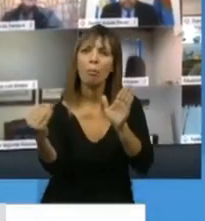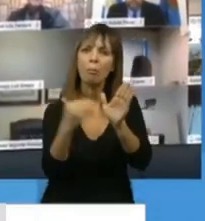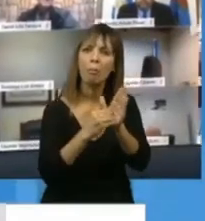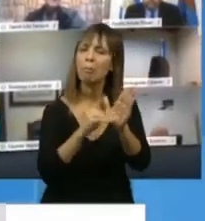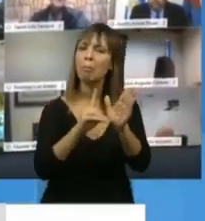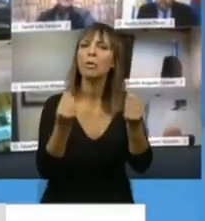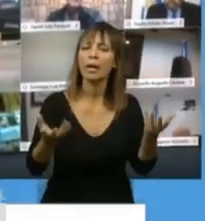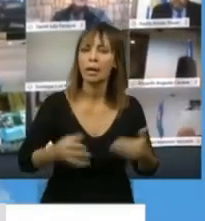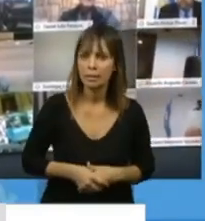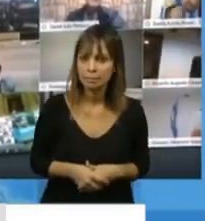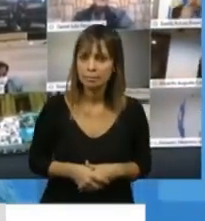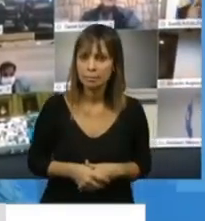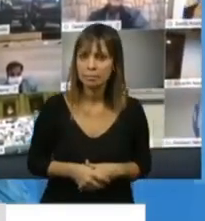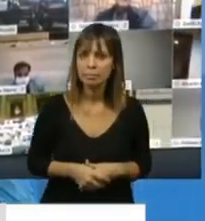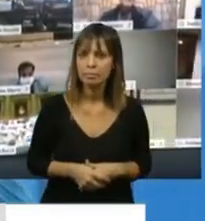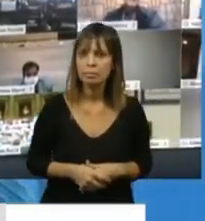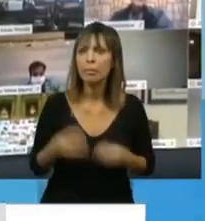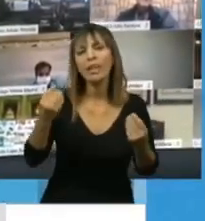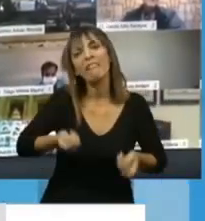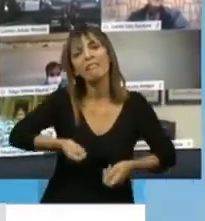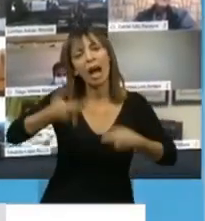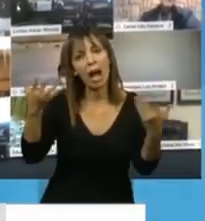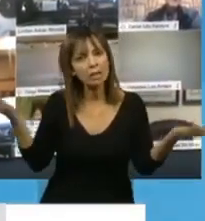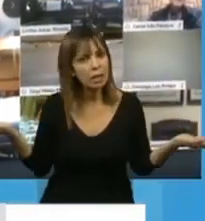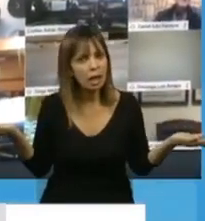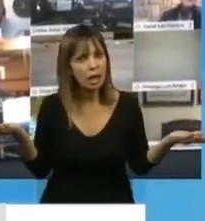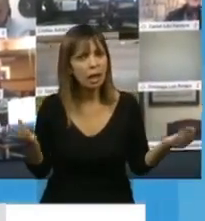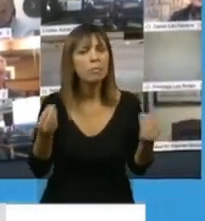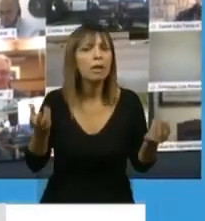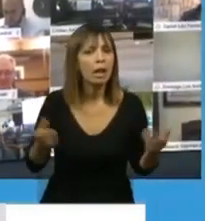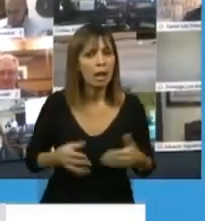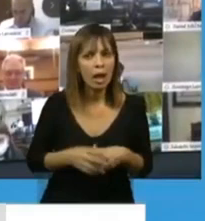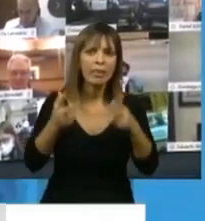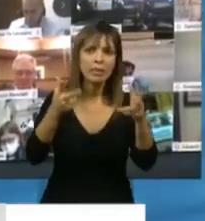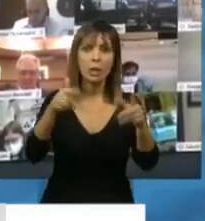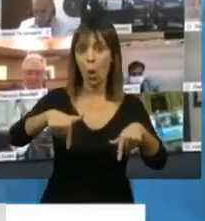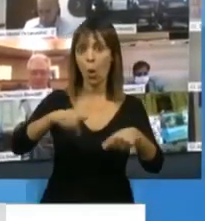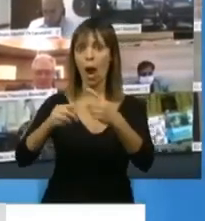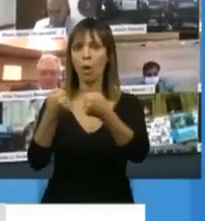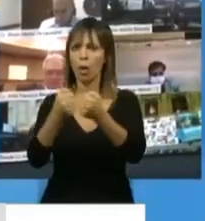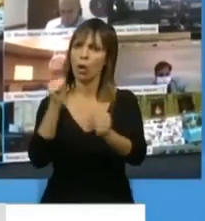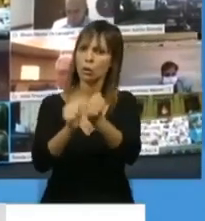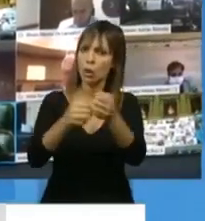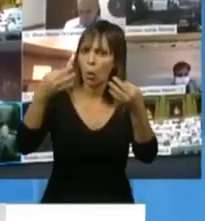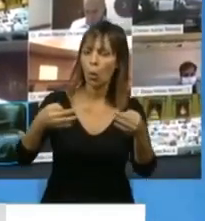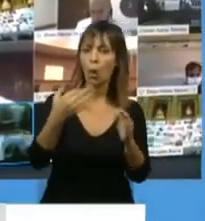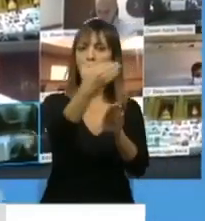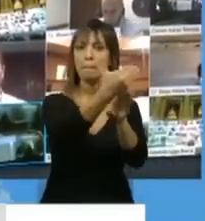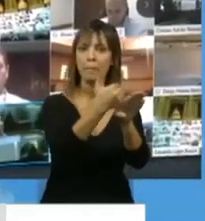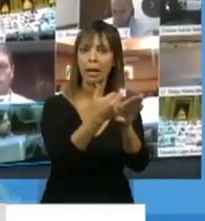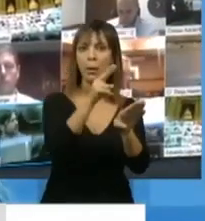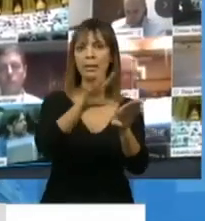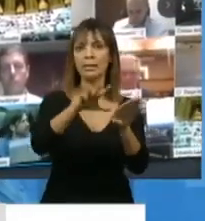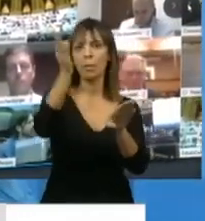en este proyecto, presidente? ¿Por qué es tan fácil, tan fácil decir que es histórico un acuerdo para rebajarle el 25% del